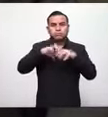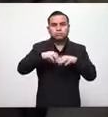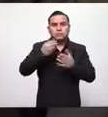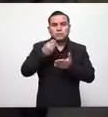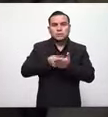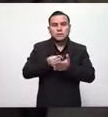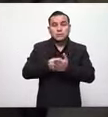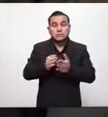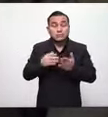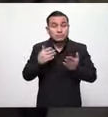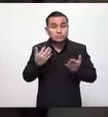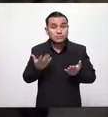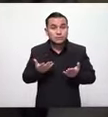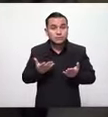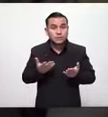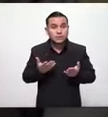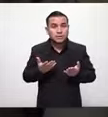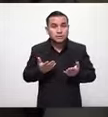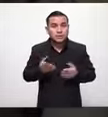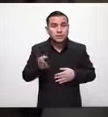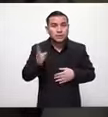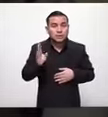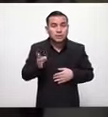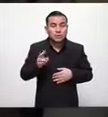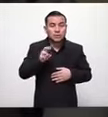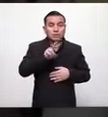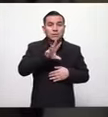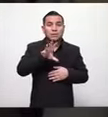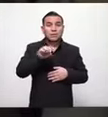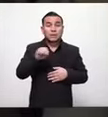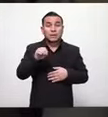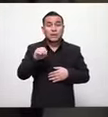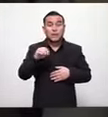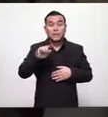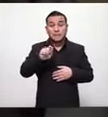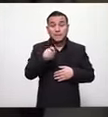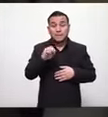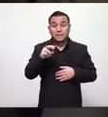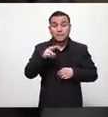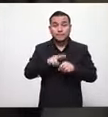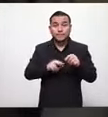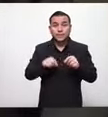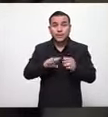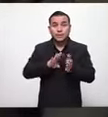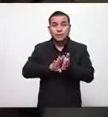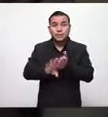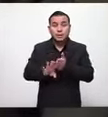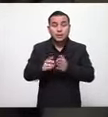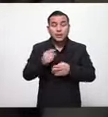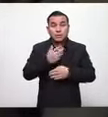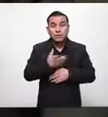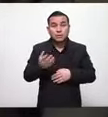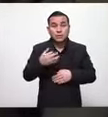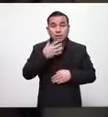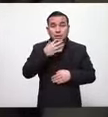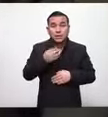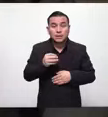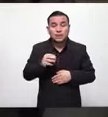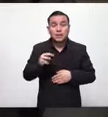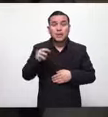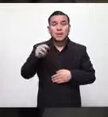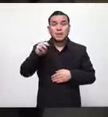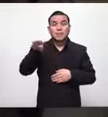hipotecaron su casa para sacar un bus de 250 mil dólares hoy tiene que pagar la letra marzo